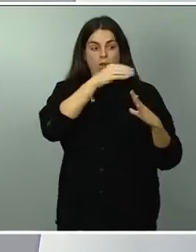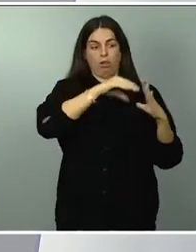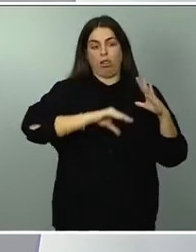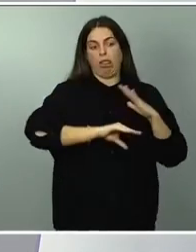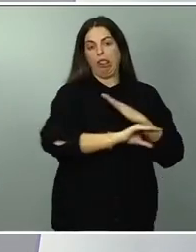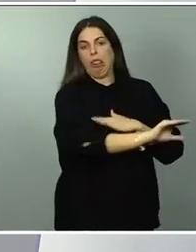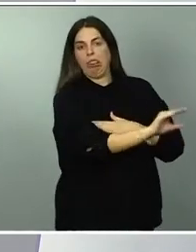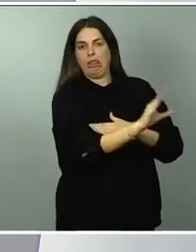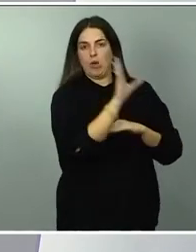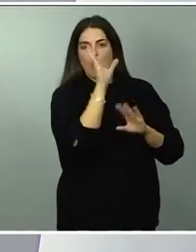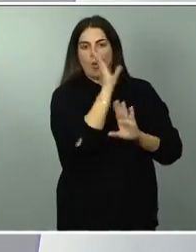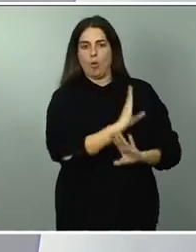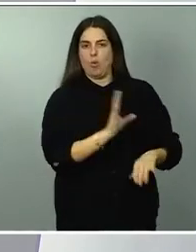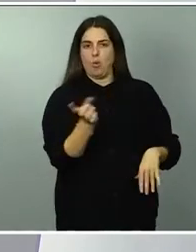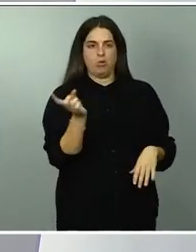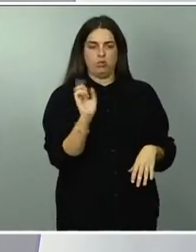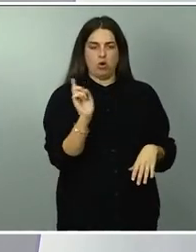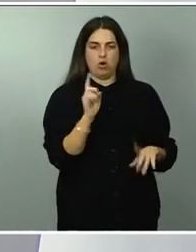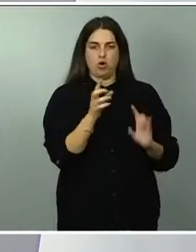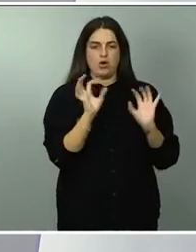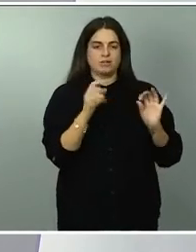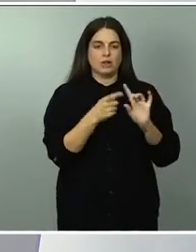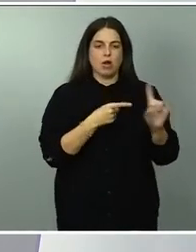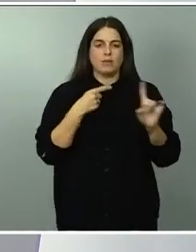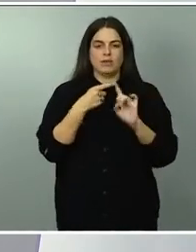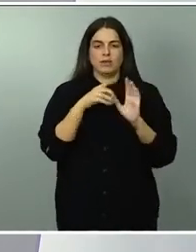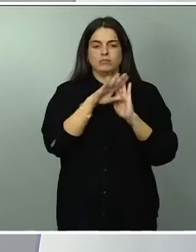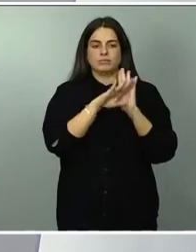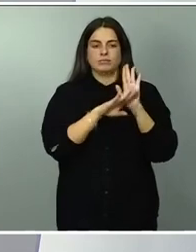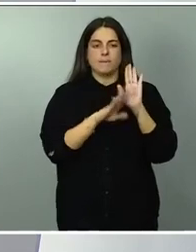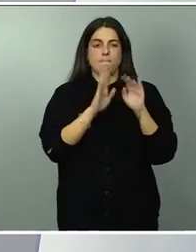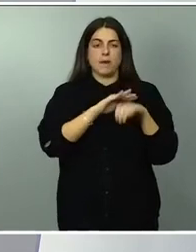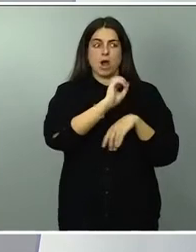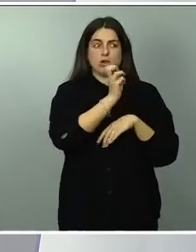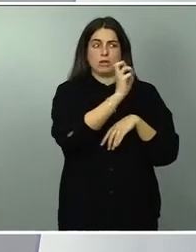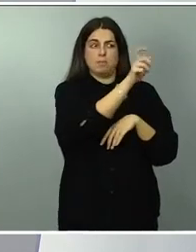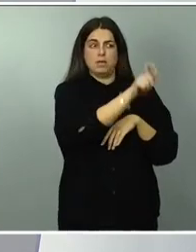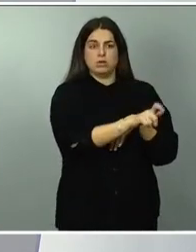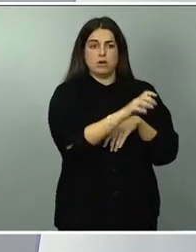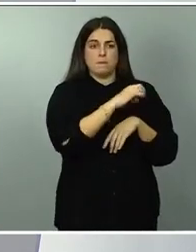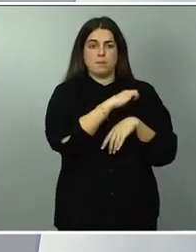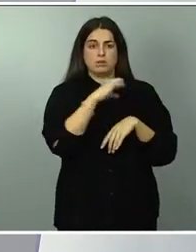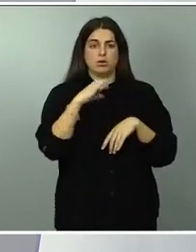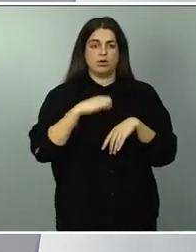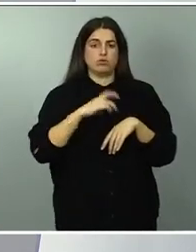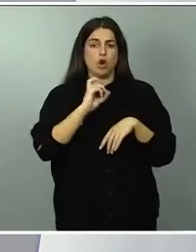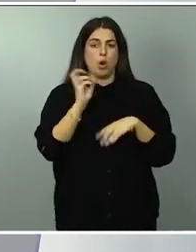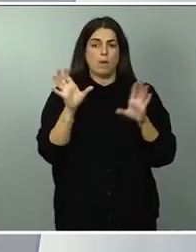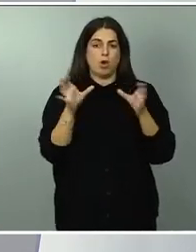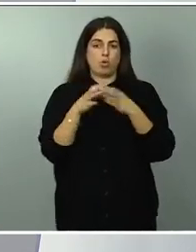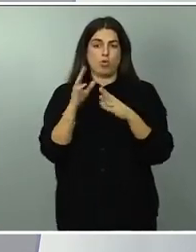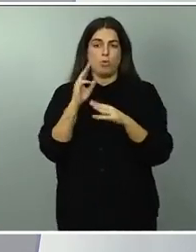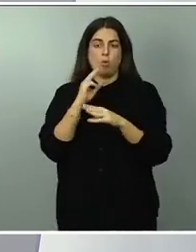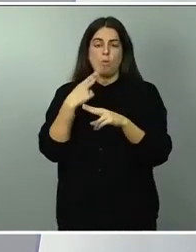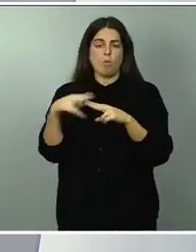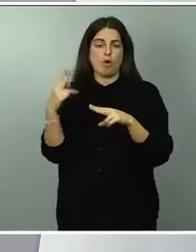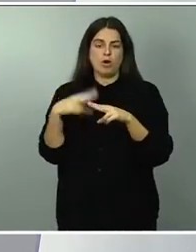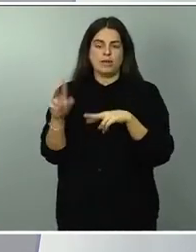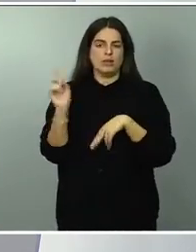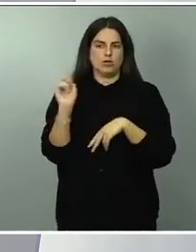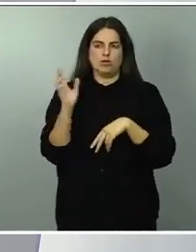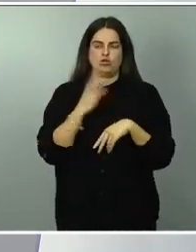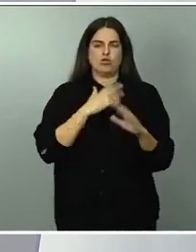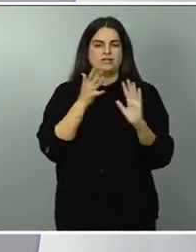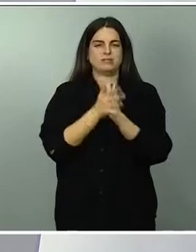del que tenían previsto bien sea para terceros para particulares o para un partido político siempre hemos explicado que